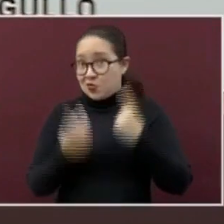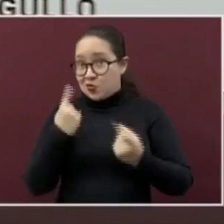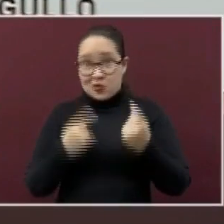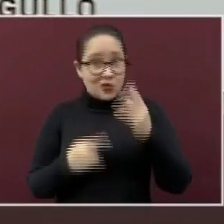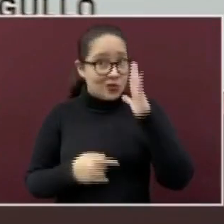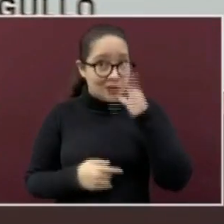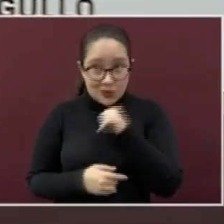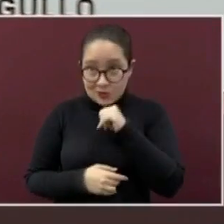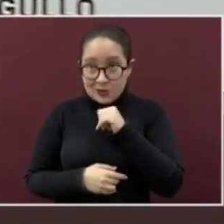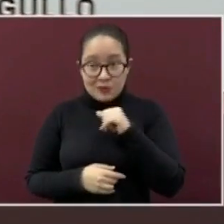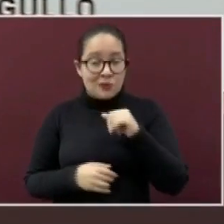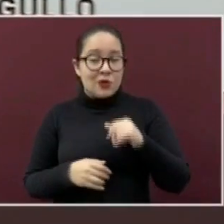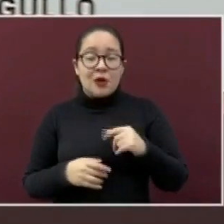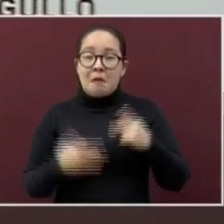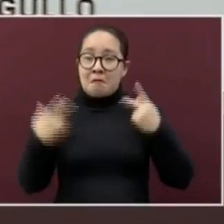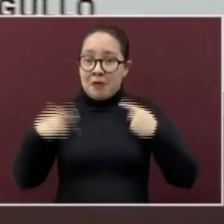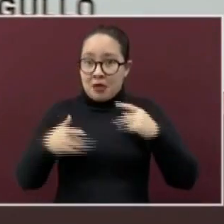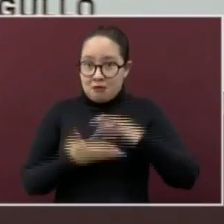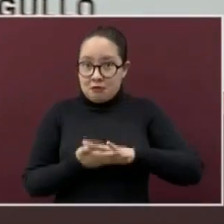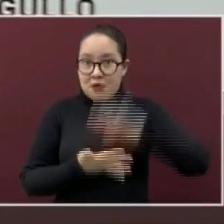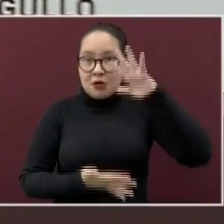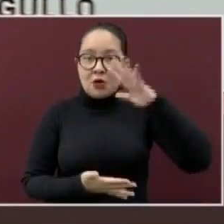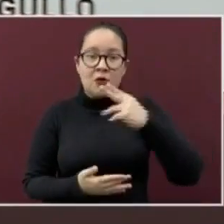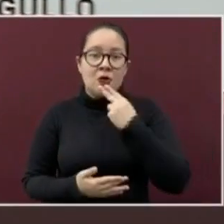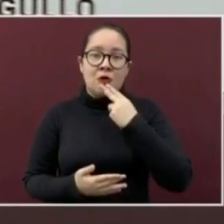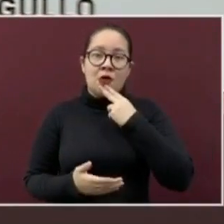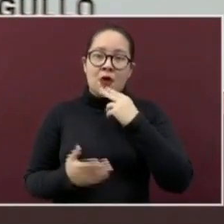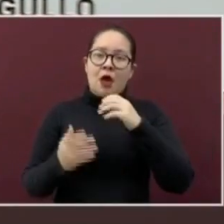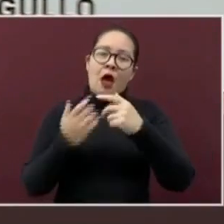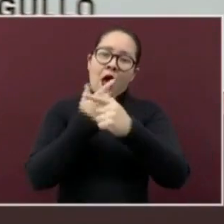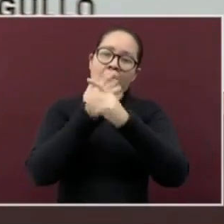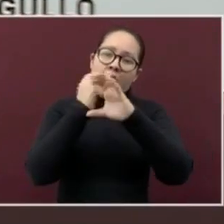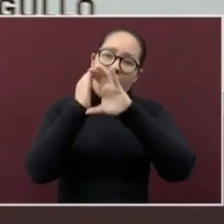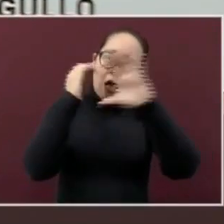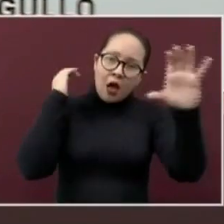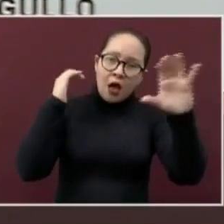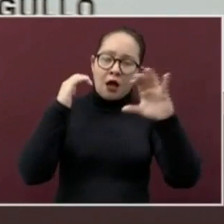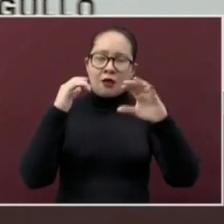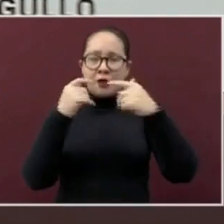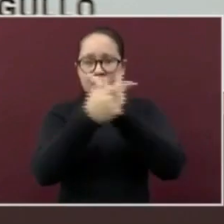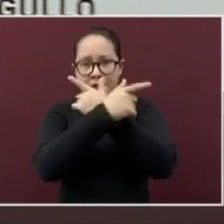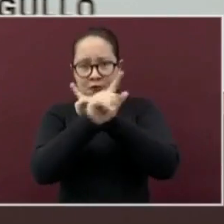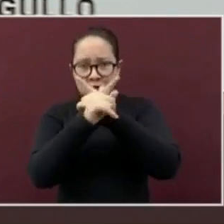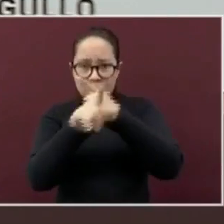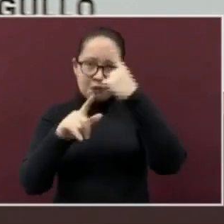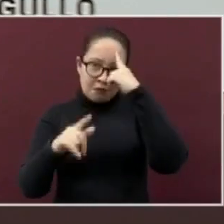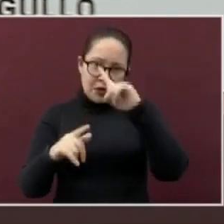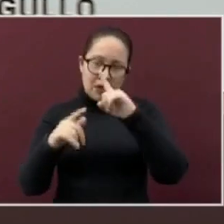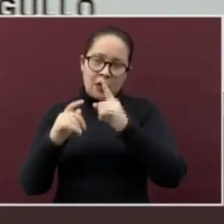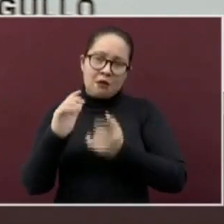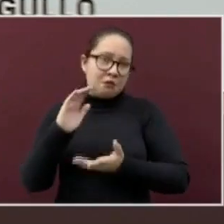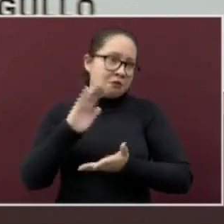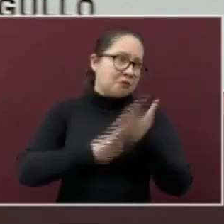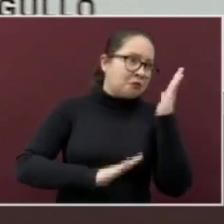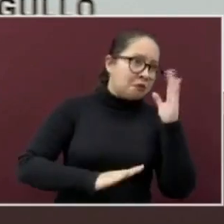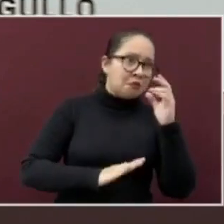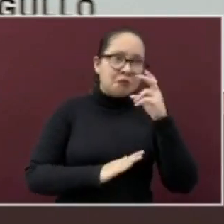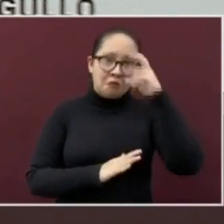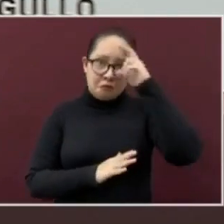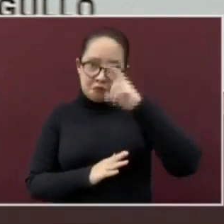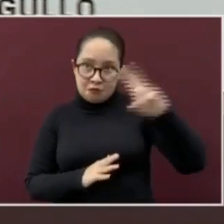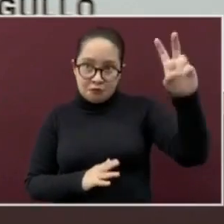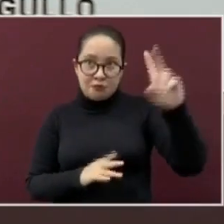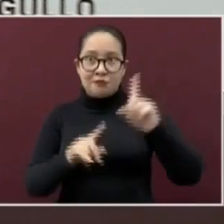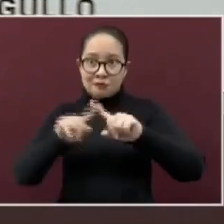gran parte de la población utiliza el transporte público para su traslado. Por lo que